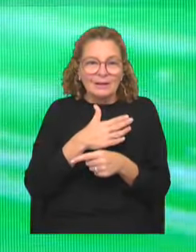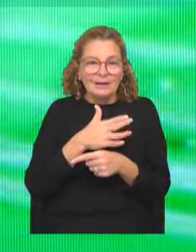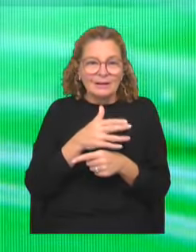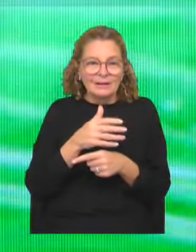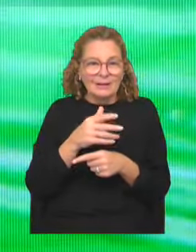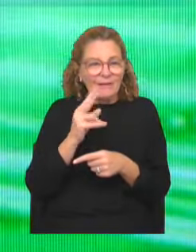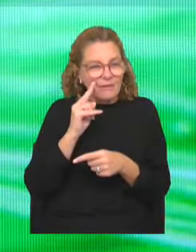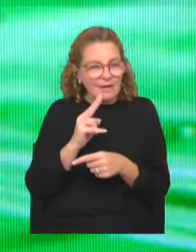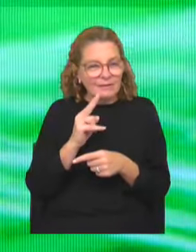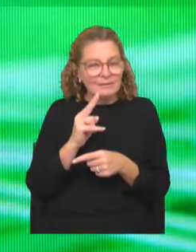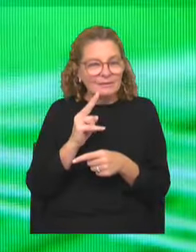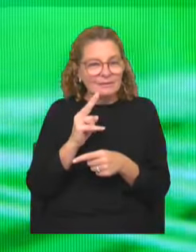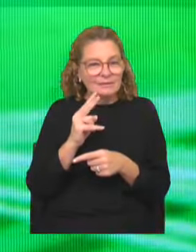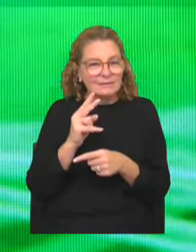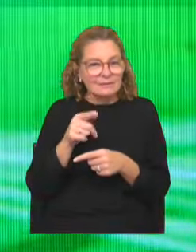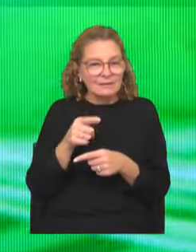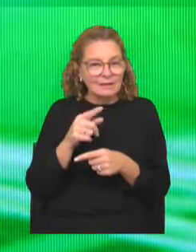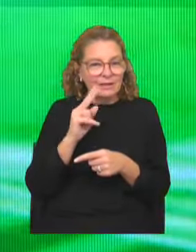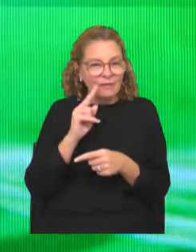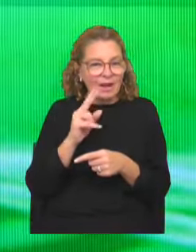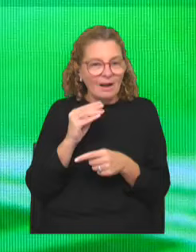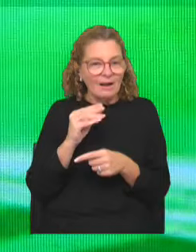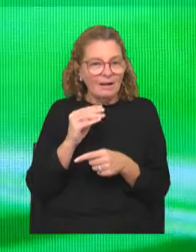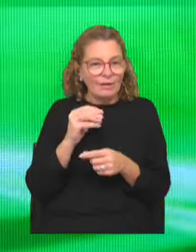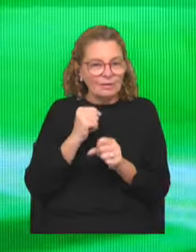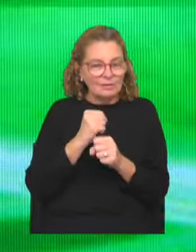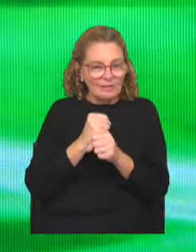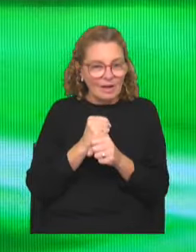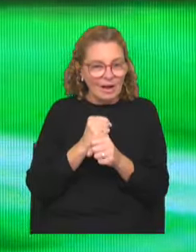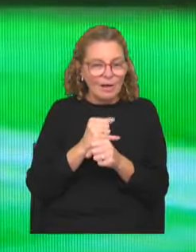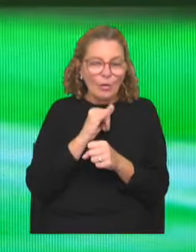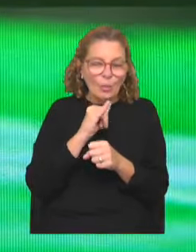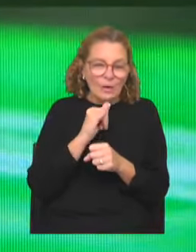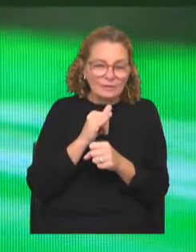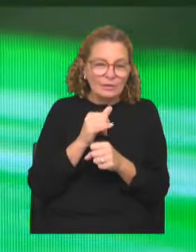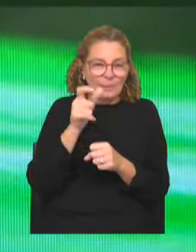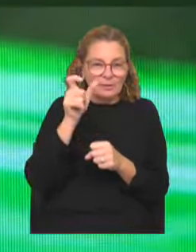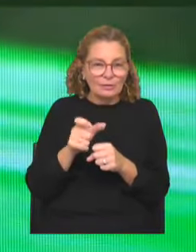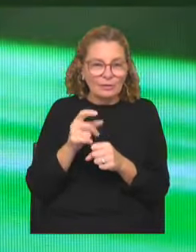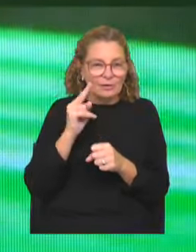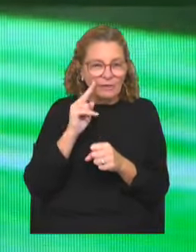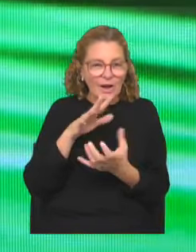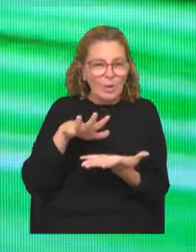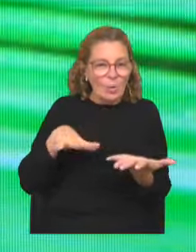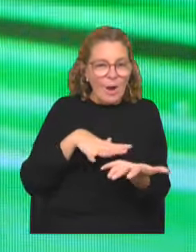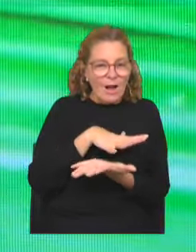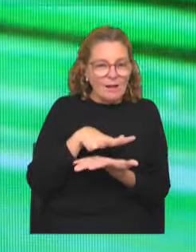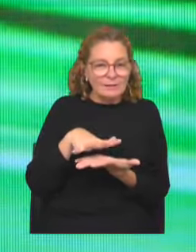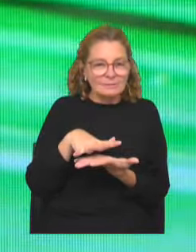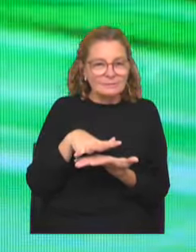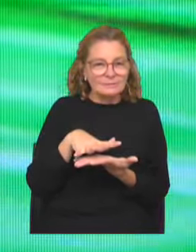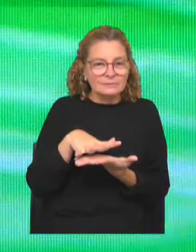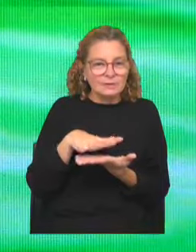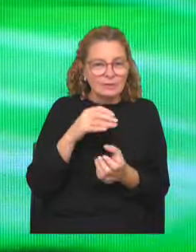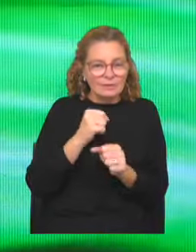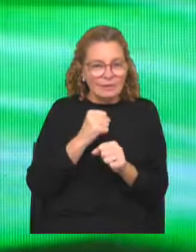histórica, en el procedimiento que tiene que ver con trabajar con los testimonios, con ese relevamiento del espacio, con